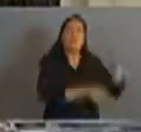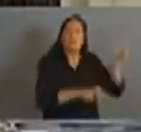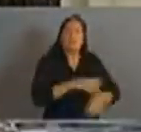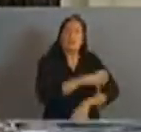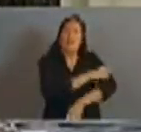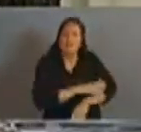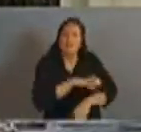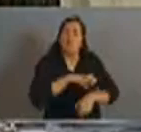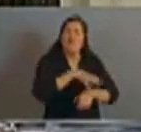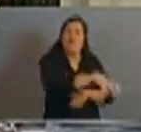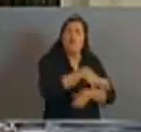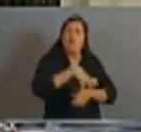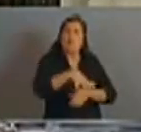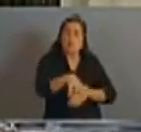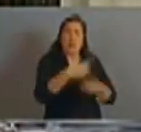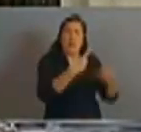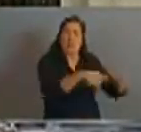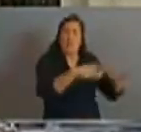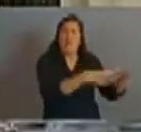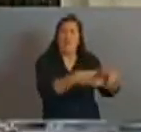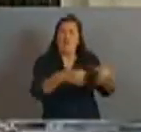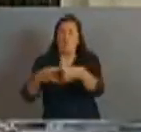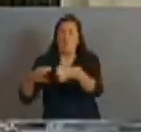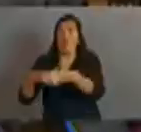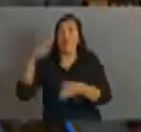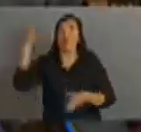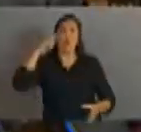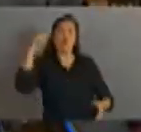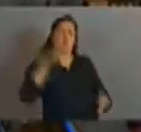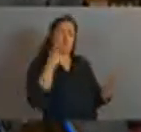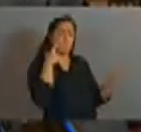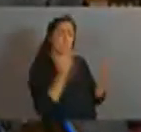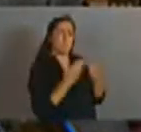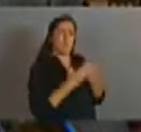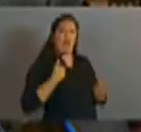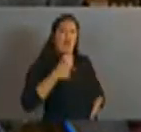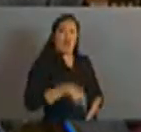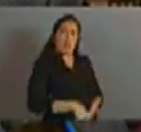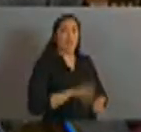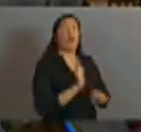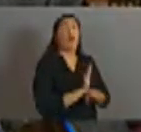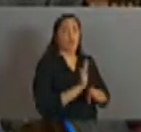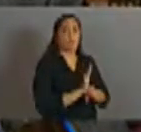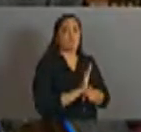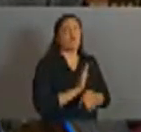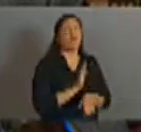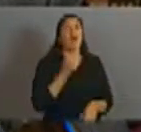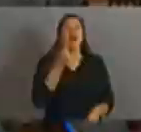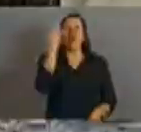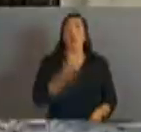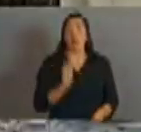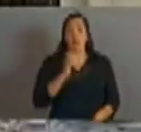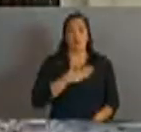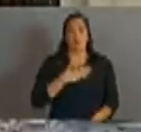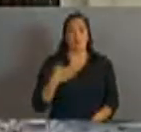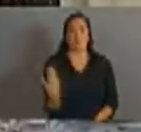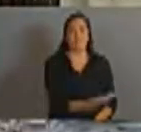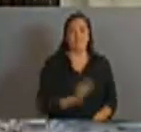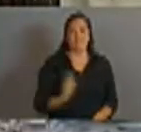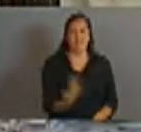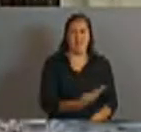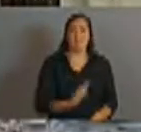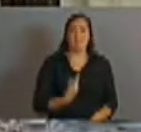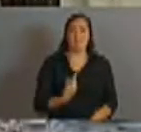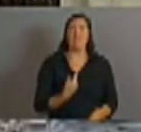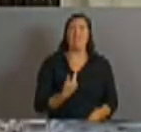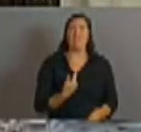ingresos destaca al país, a nuestro país, al país de todos, de